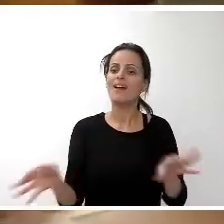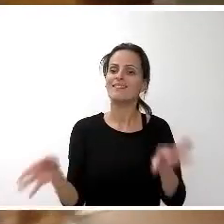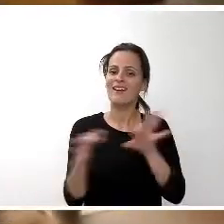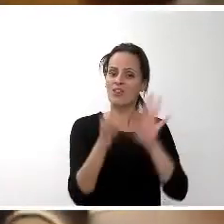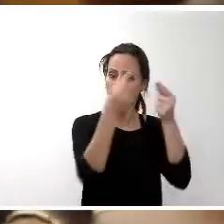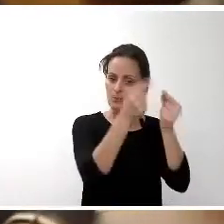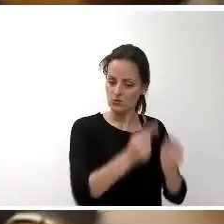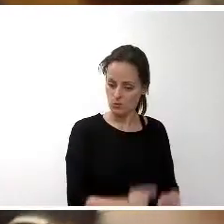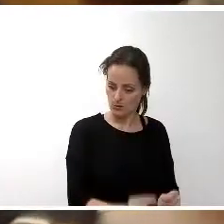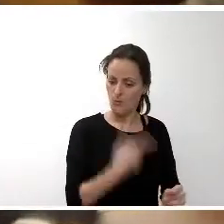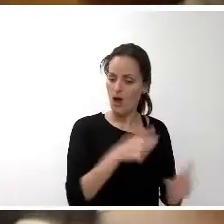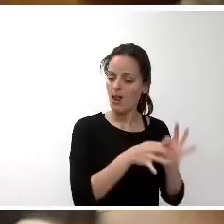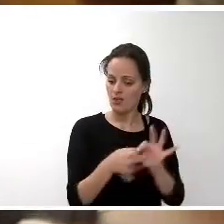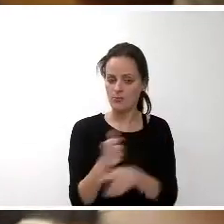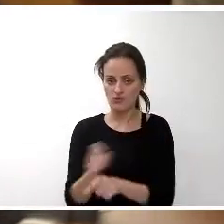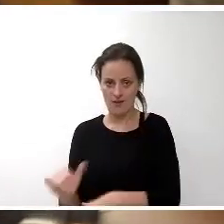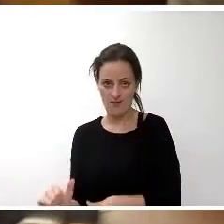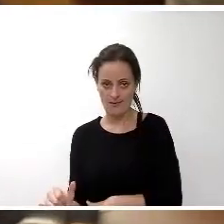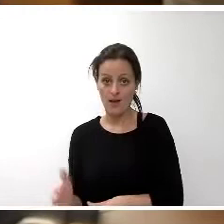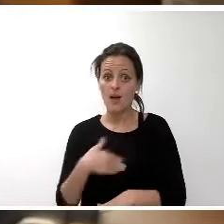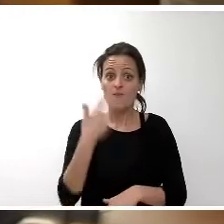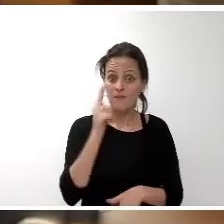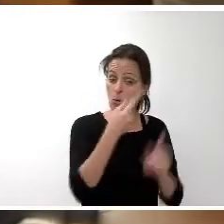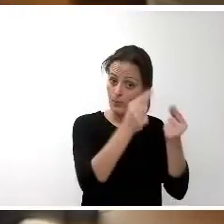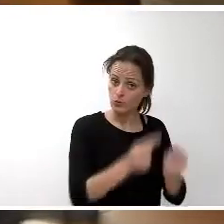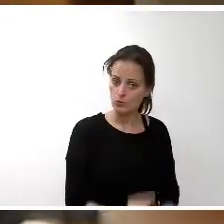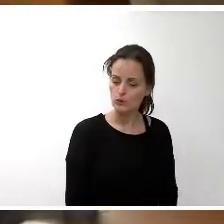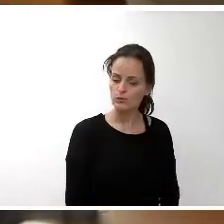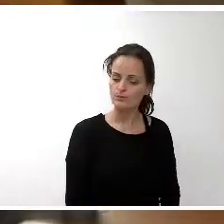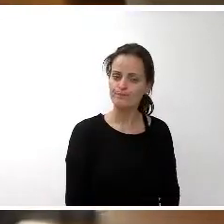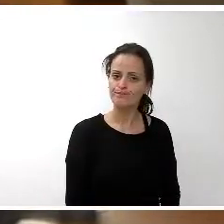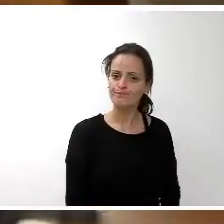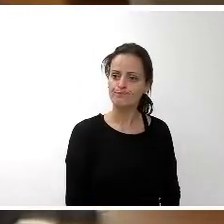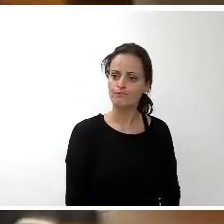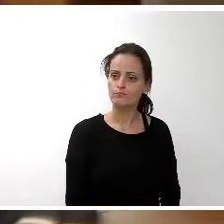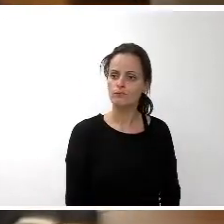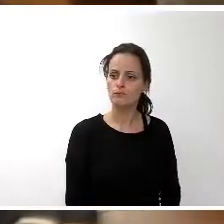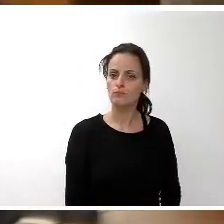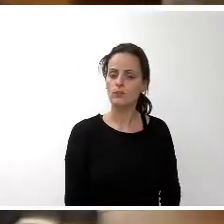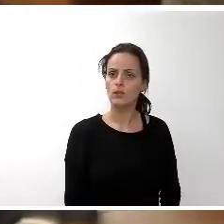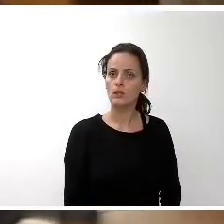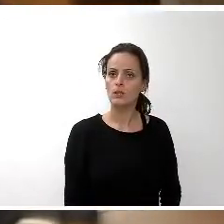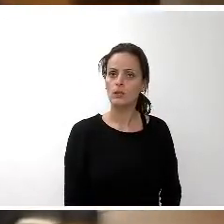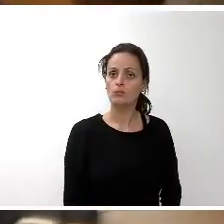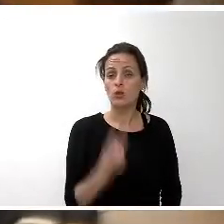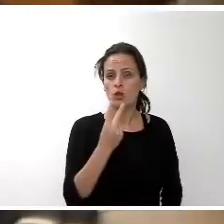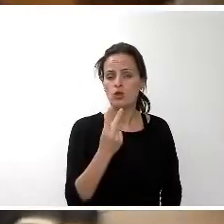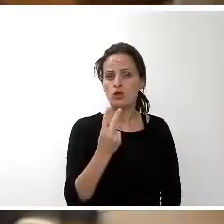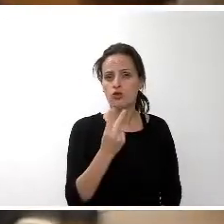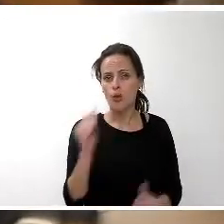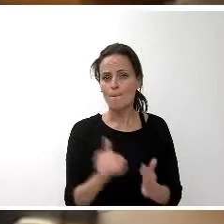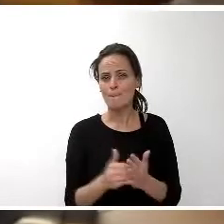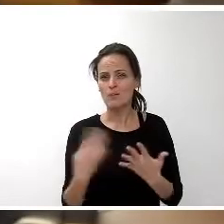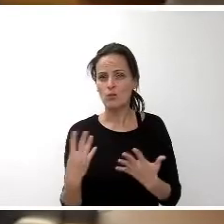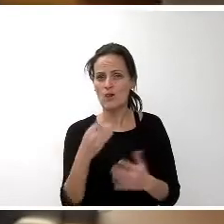hoy al pleno de esta corporación. Es un presupuesto que es ligeramente superior al del ejercicio 2009, pero